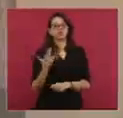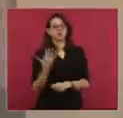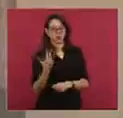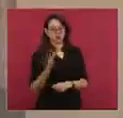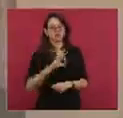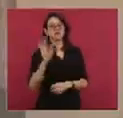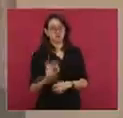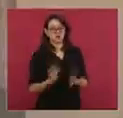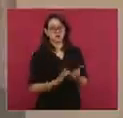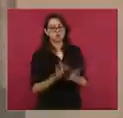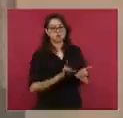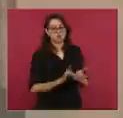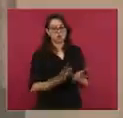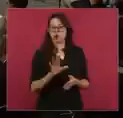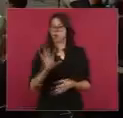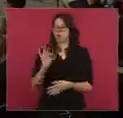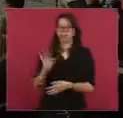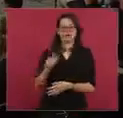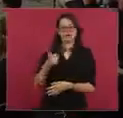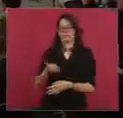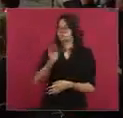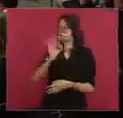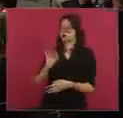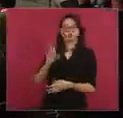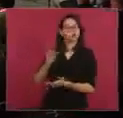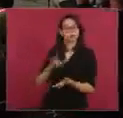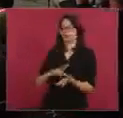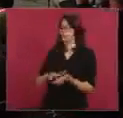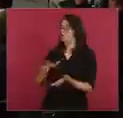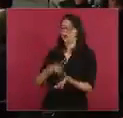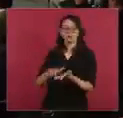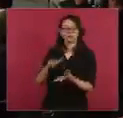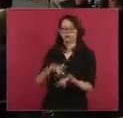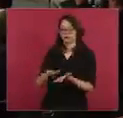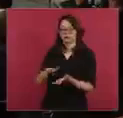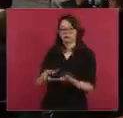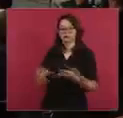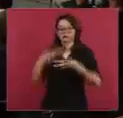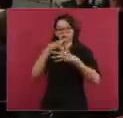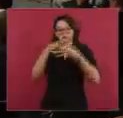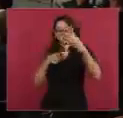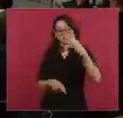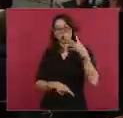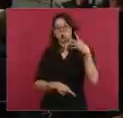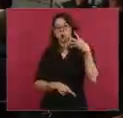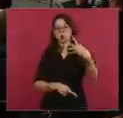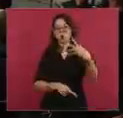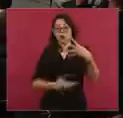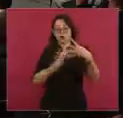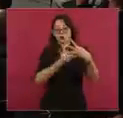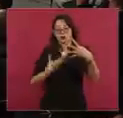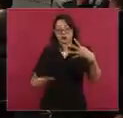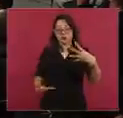% de aprobación y un 46% de desaprobación, con lo cual son los primeros cuatro mandatarios que están por arriba del